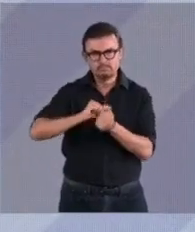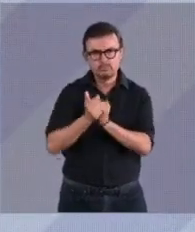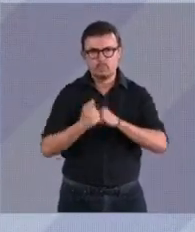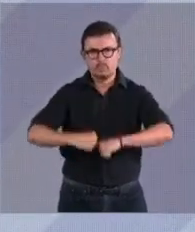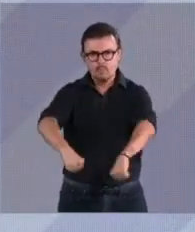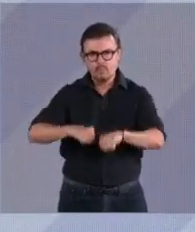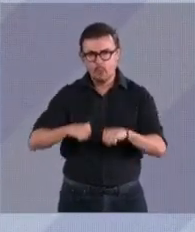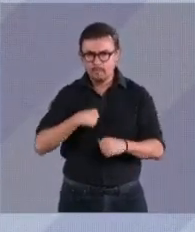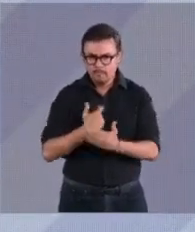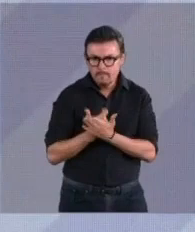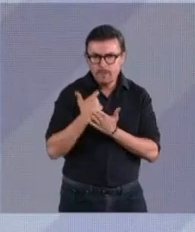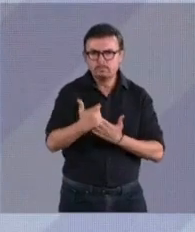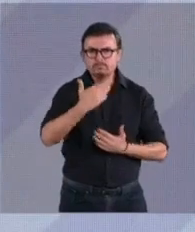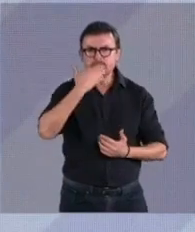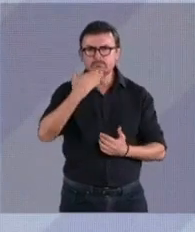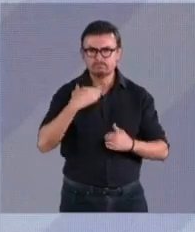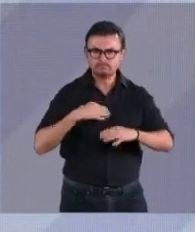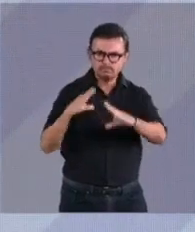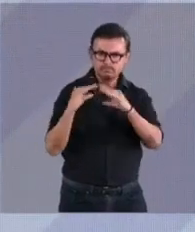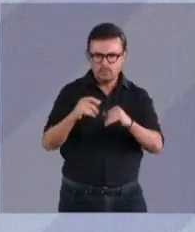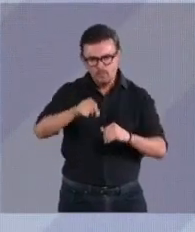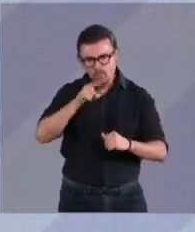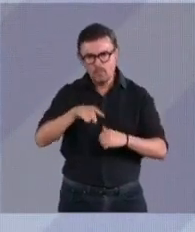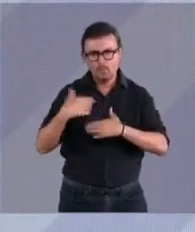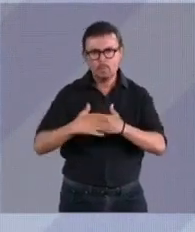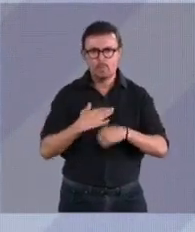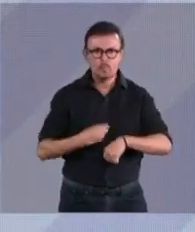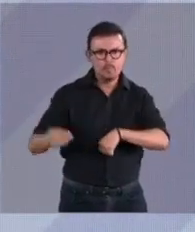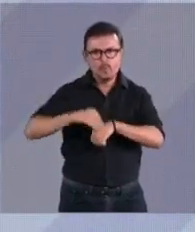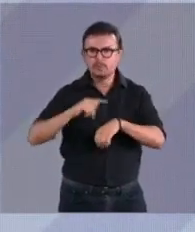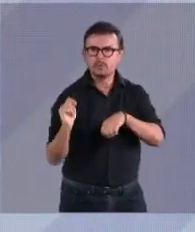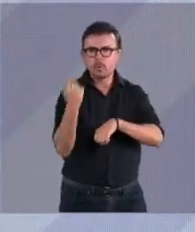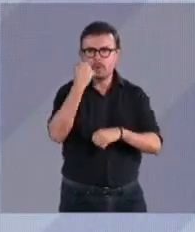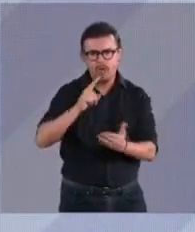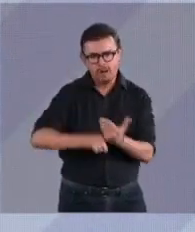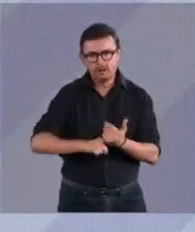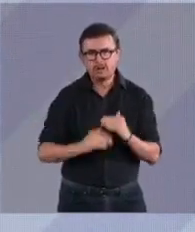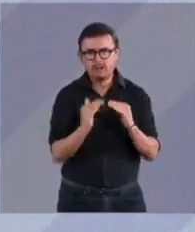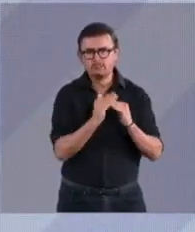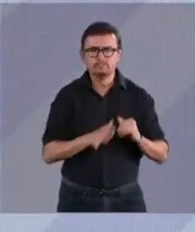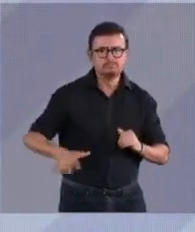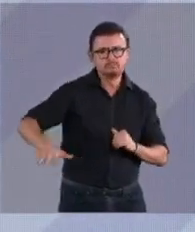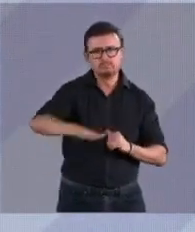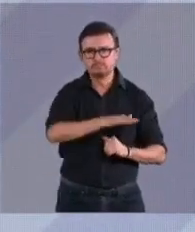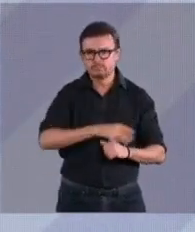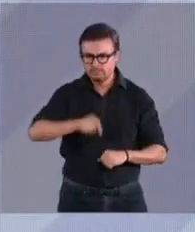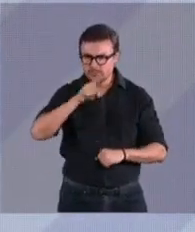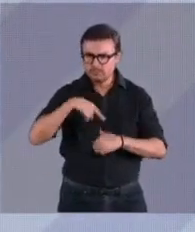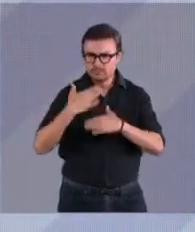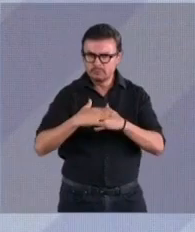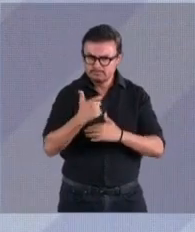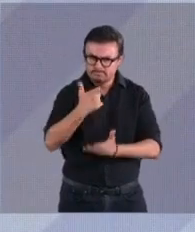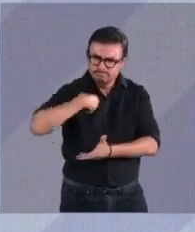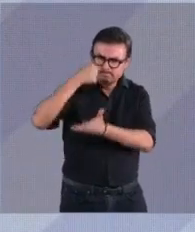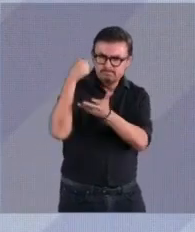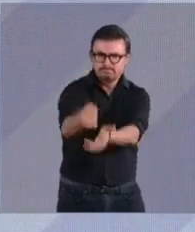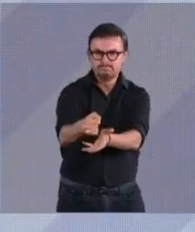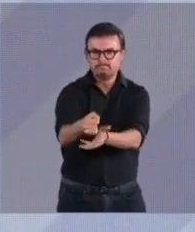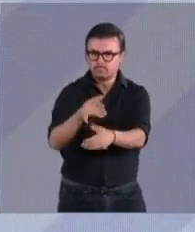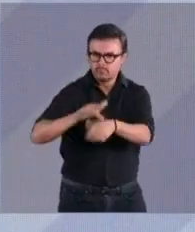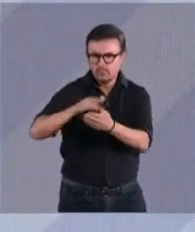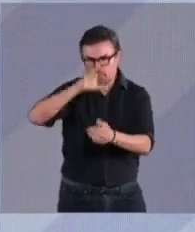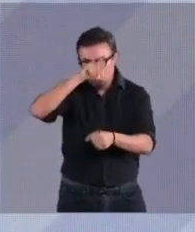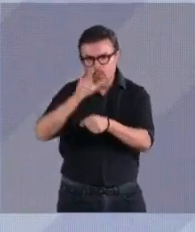certificándolas. Tecnología en todas las colonias. La mayor inversión en cultura, en